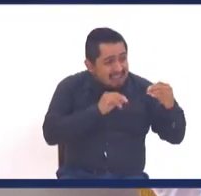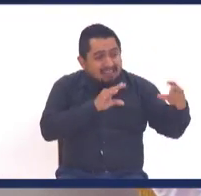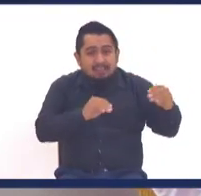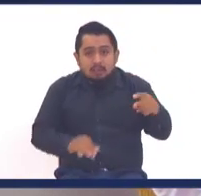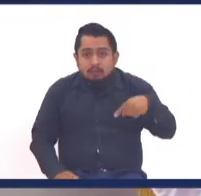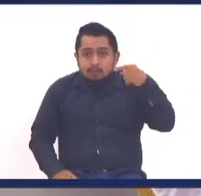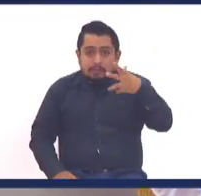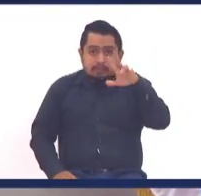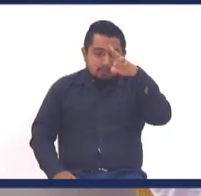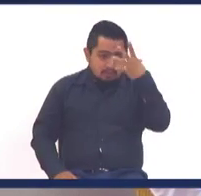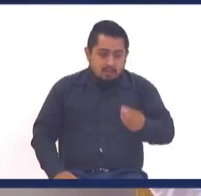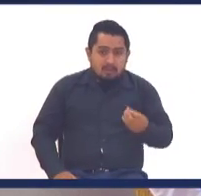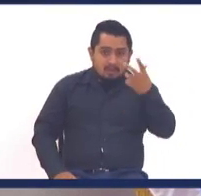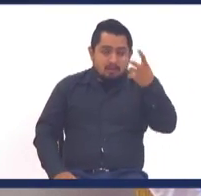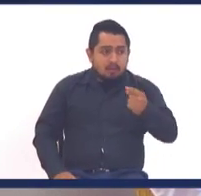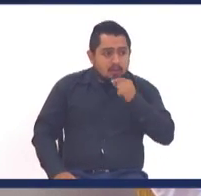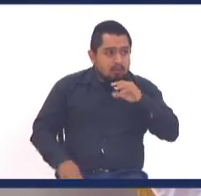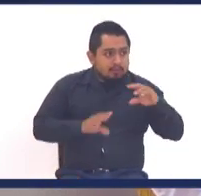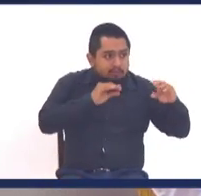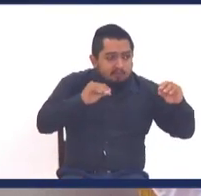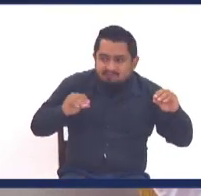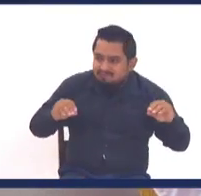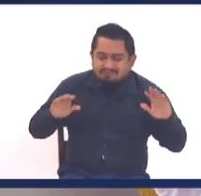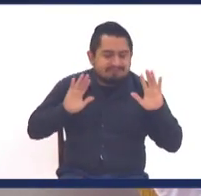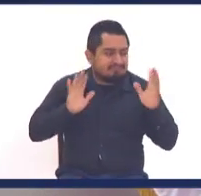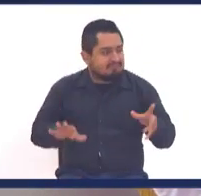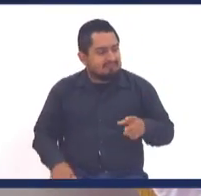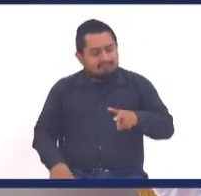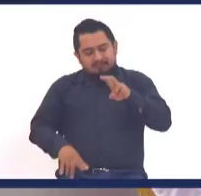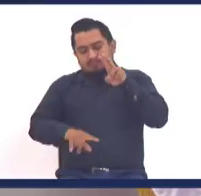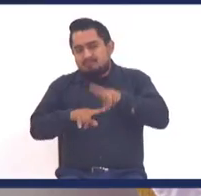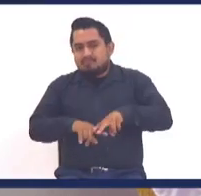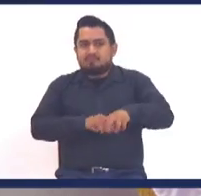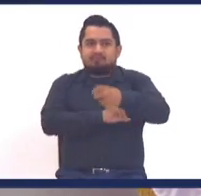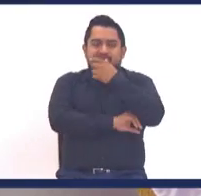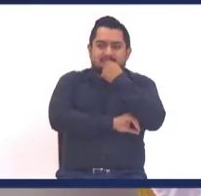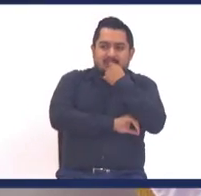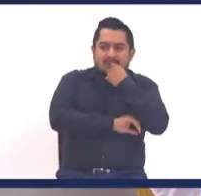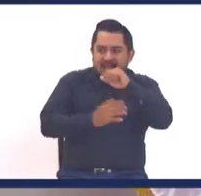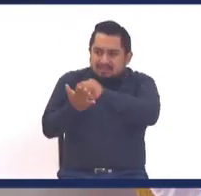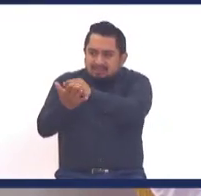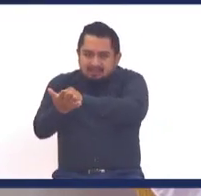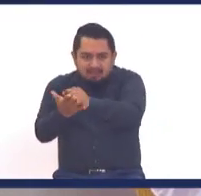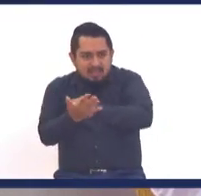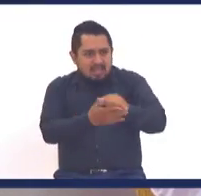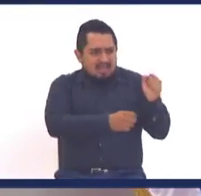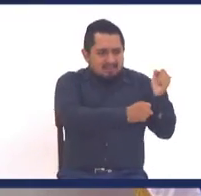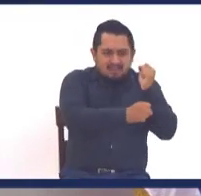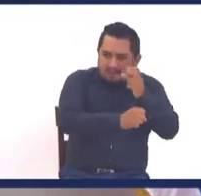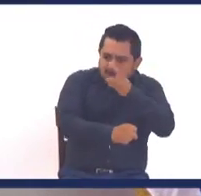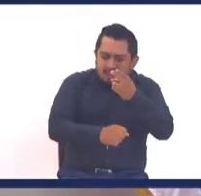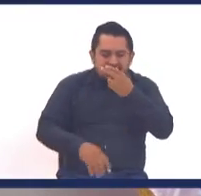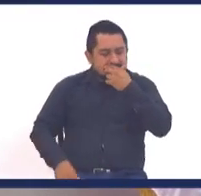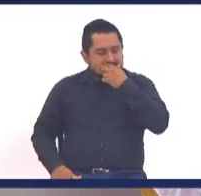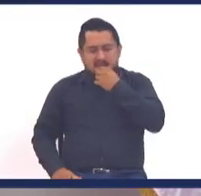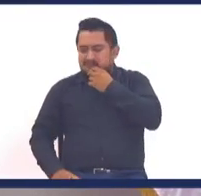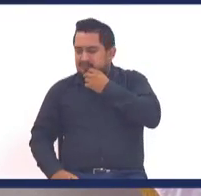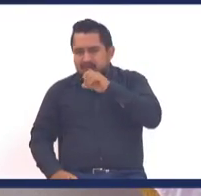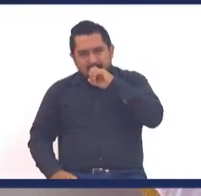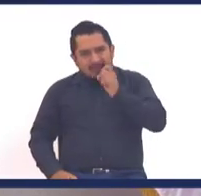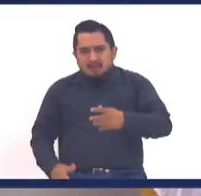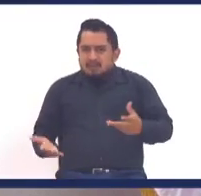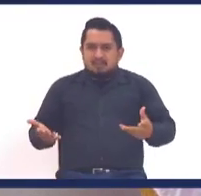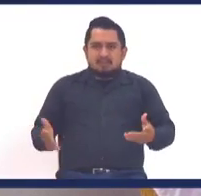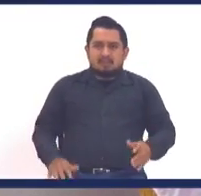esperate, después del tercer día, igual que los muertos, nadie se levantaba, ya la lavada no es lo mismo, ya la limpieza no es lo mismo, pero con